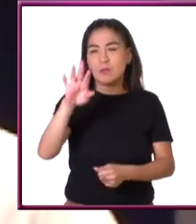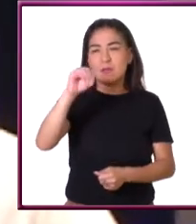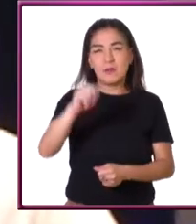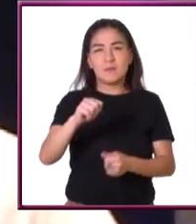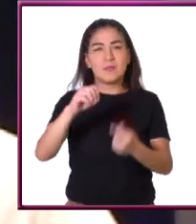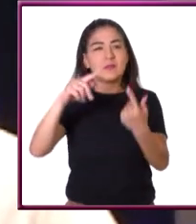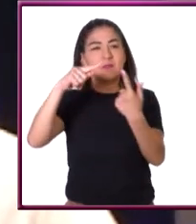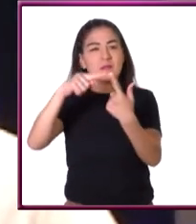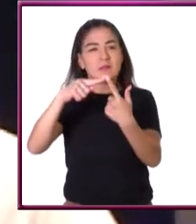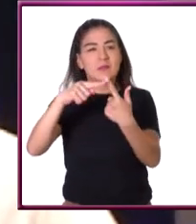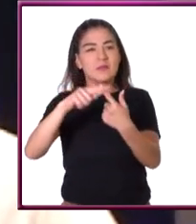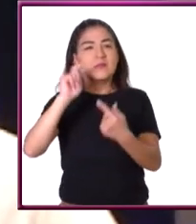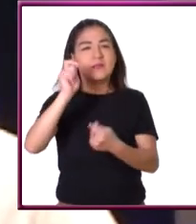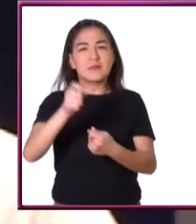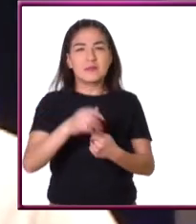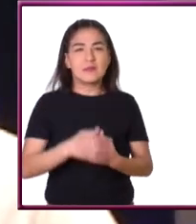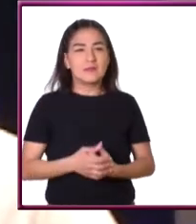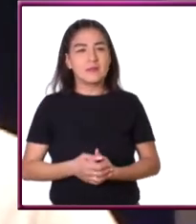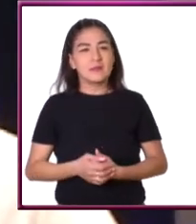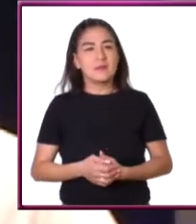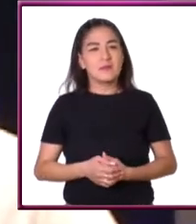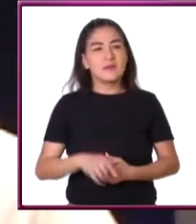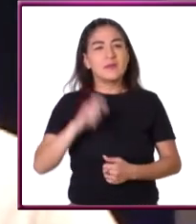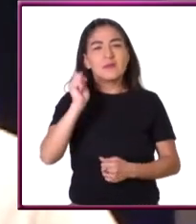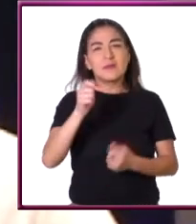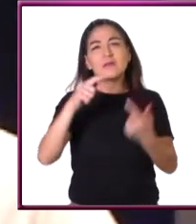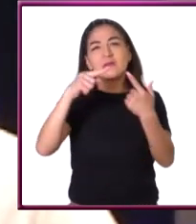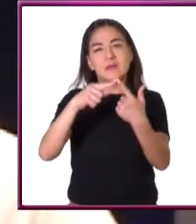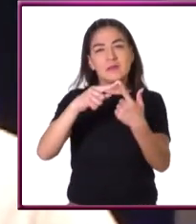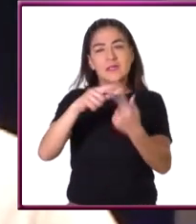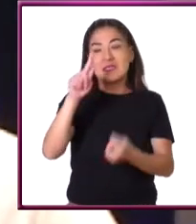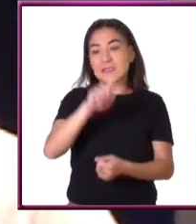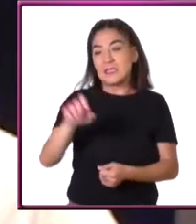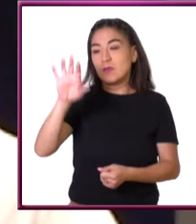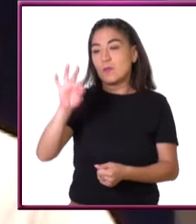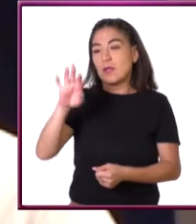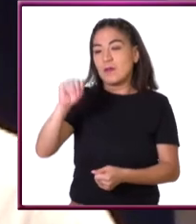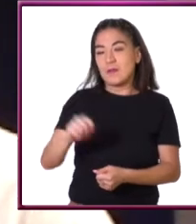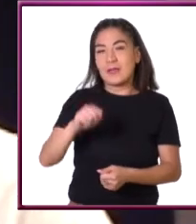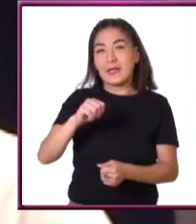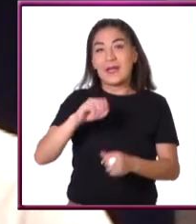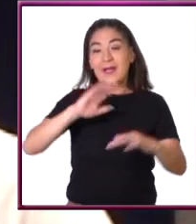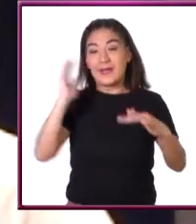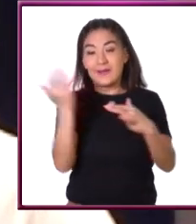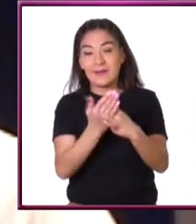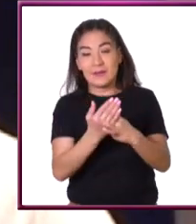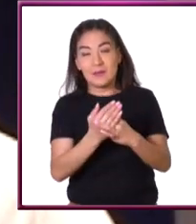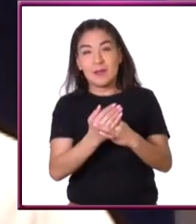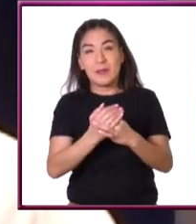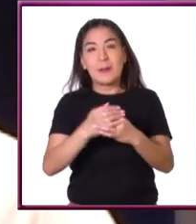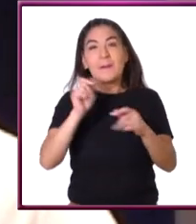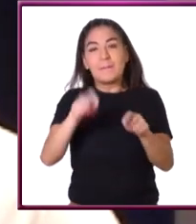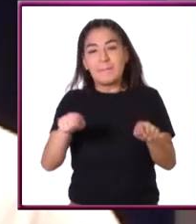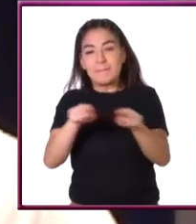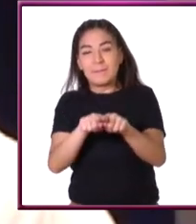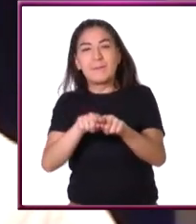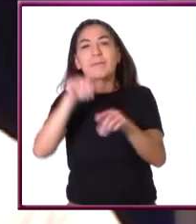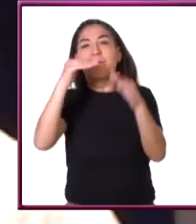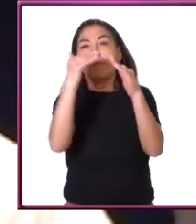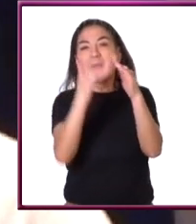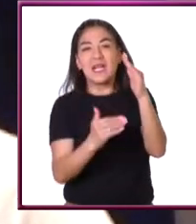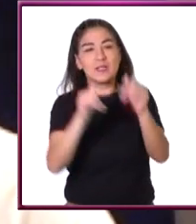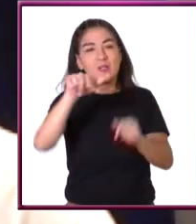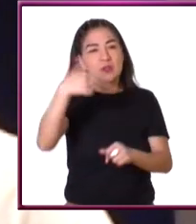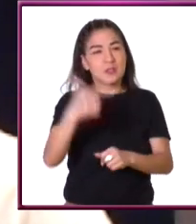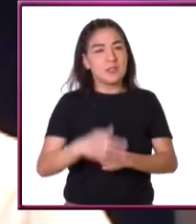149 por raíz cuadrada del cifras, tenemos que dividir 149 entre los números primos menores